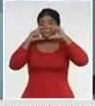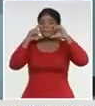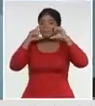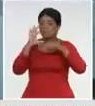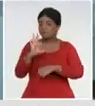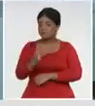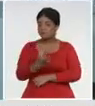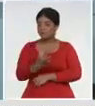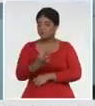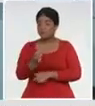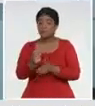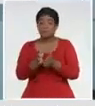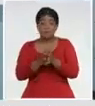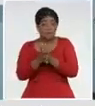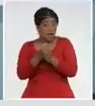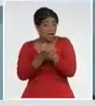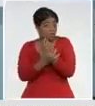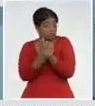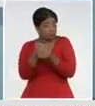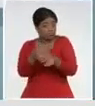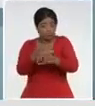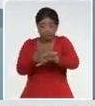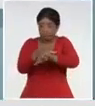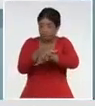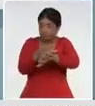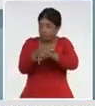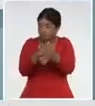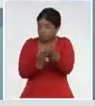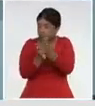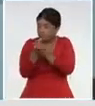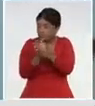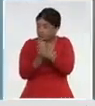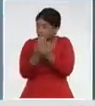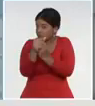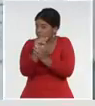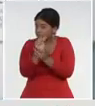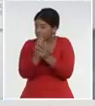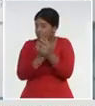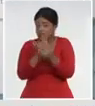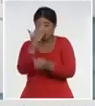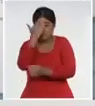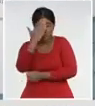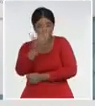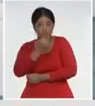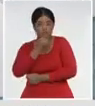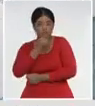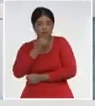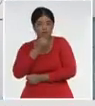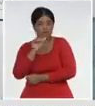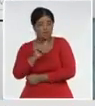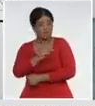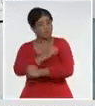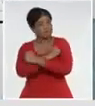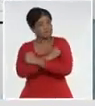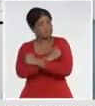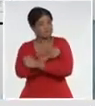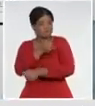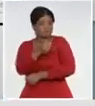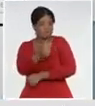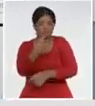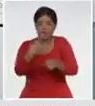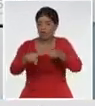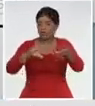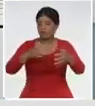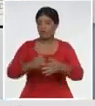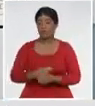lávate las manos, con frecuencia, incorpora, otras formas, de salud, y demostración, de afecto, practica, ejercicios, físicos,